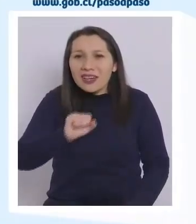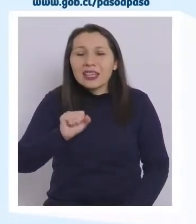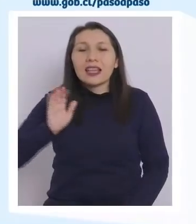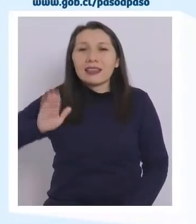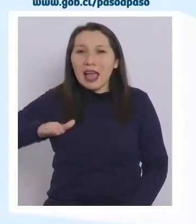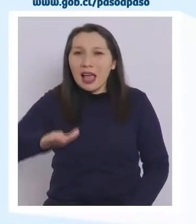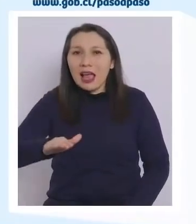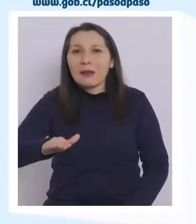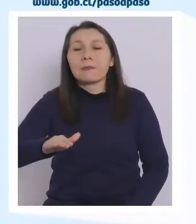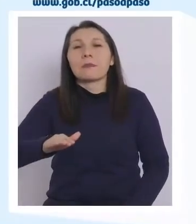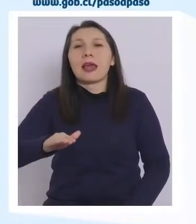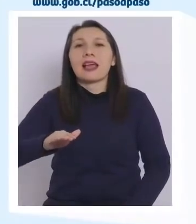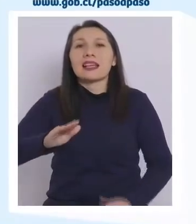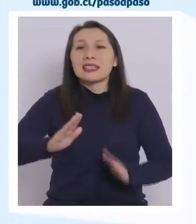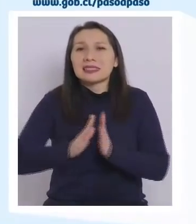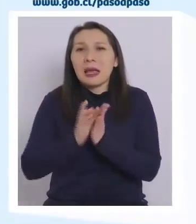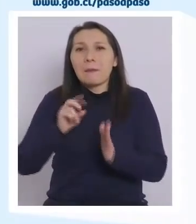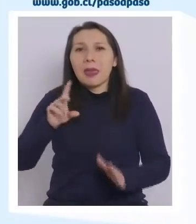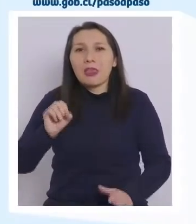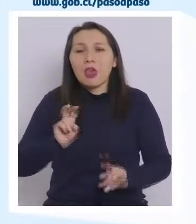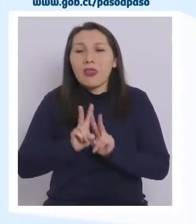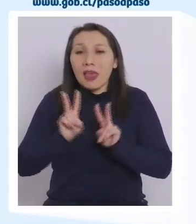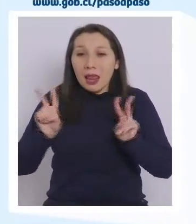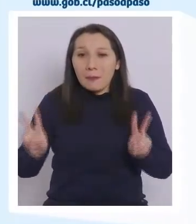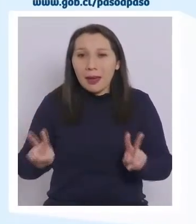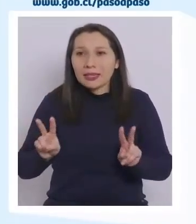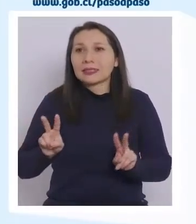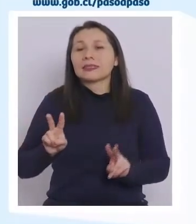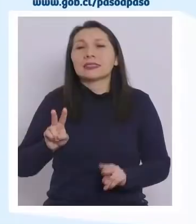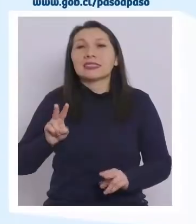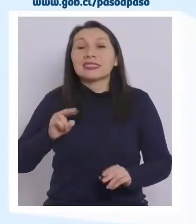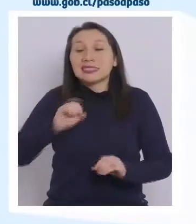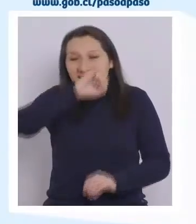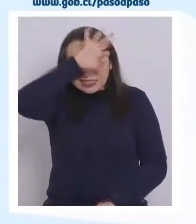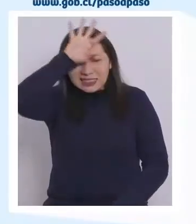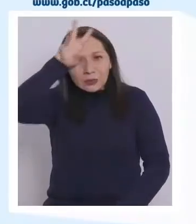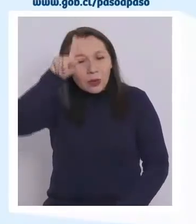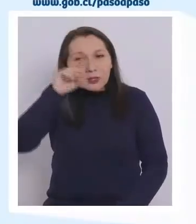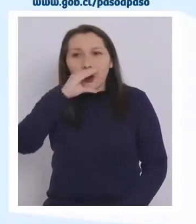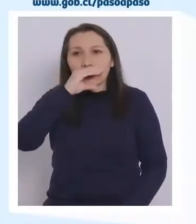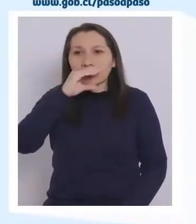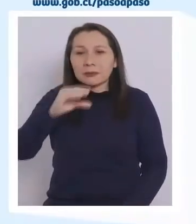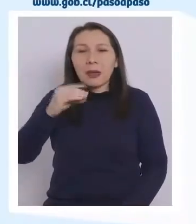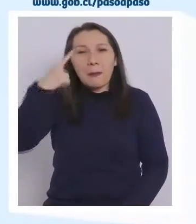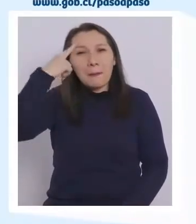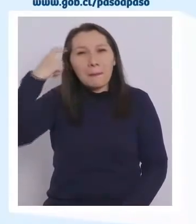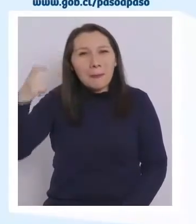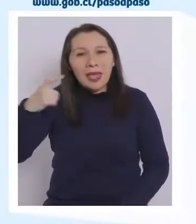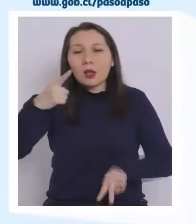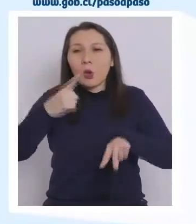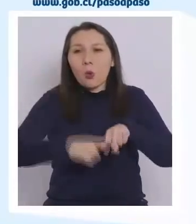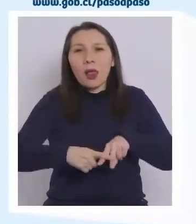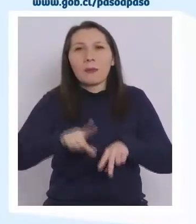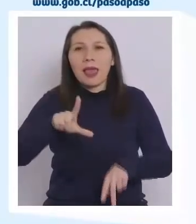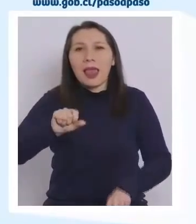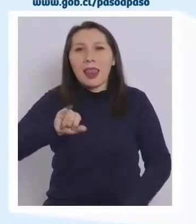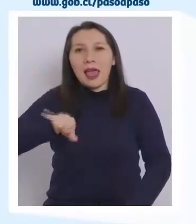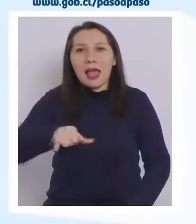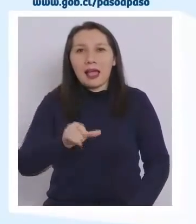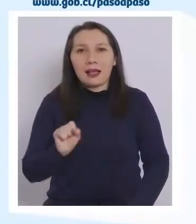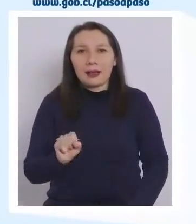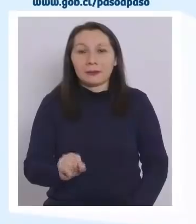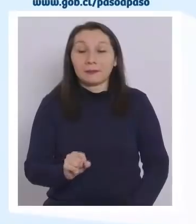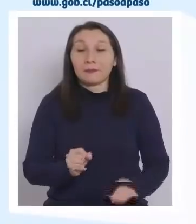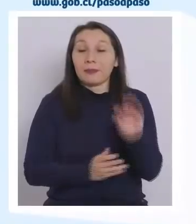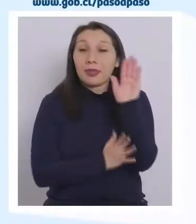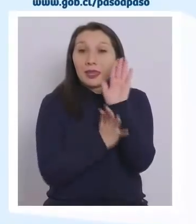Paz, Chihuayante, Concepción, Penco, Hualpen y Laja. En la región de